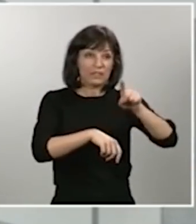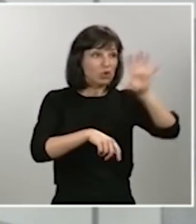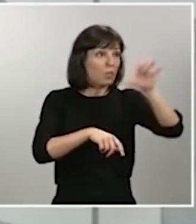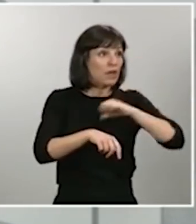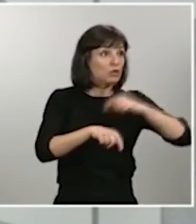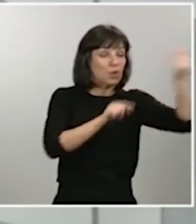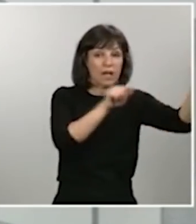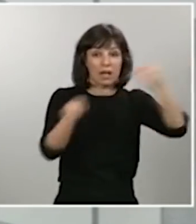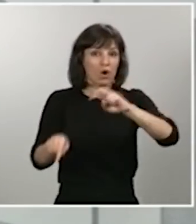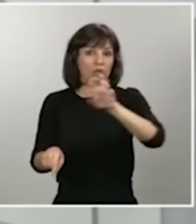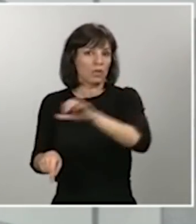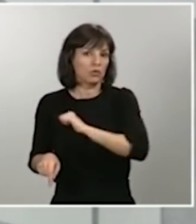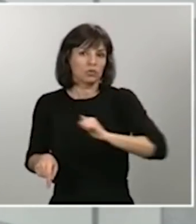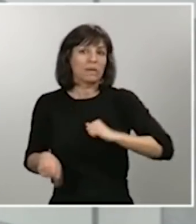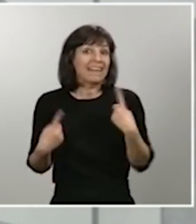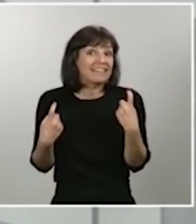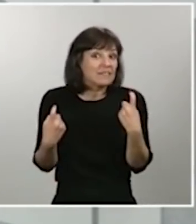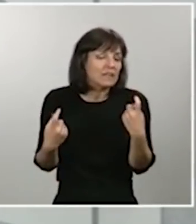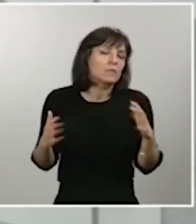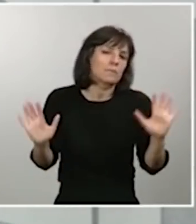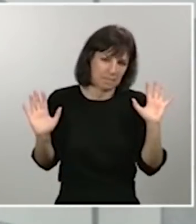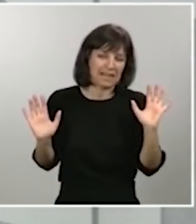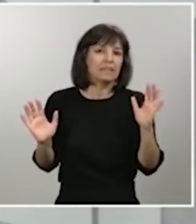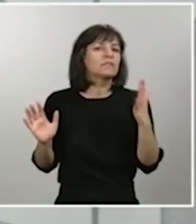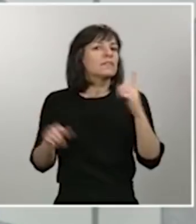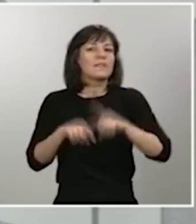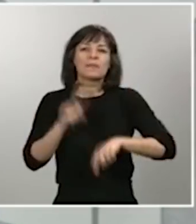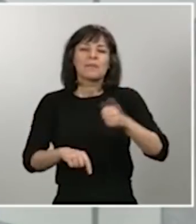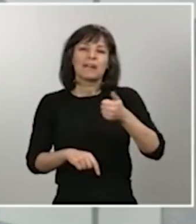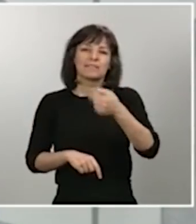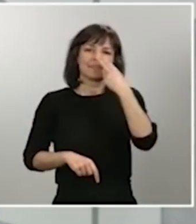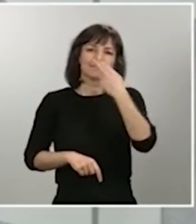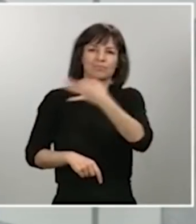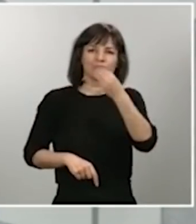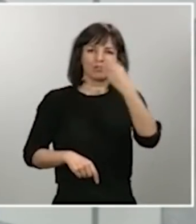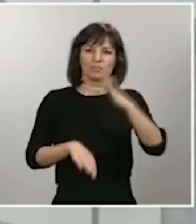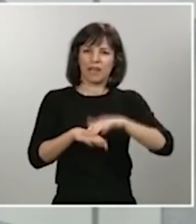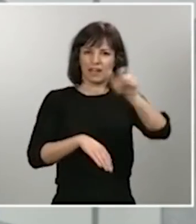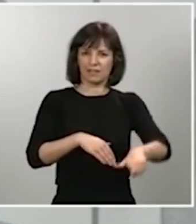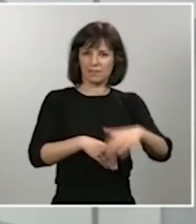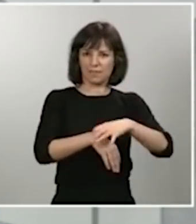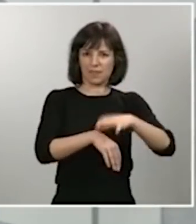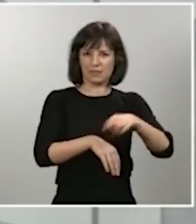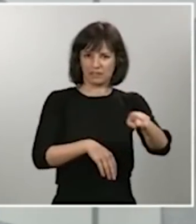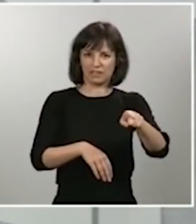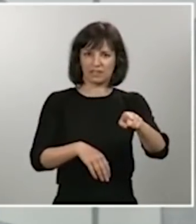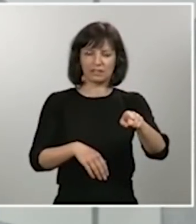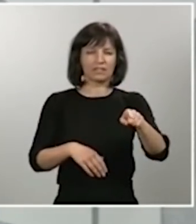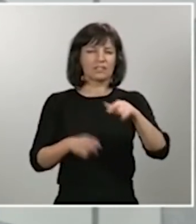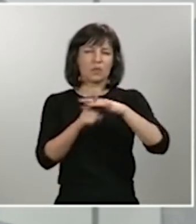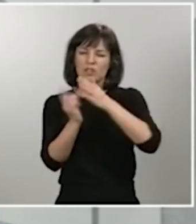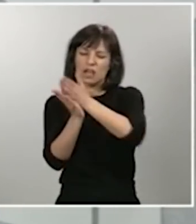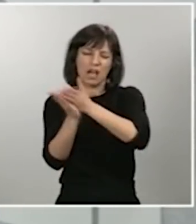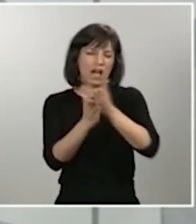lo haremos si es necesario y siempre haremos aquello que sea más conveniente para el paciente. Por tanto, están diseñados y pensados todos los escenarios. Si hacen falta, se